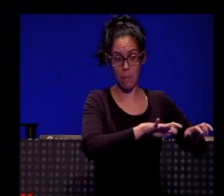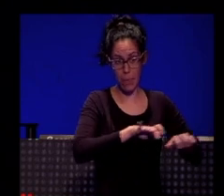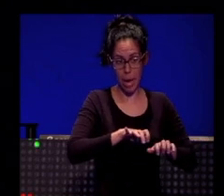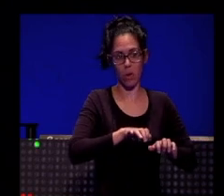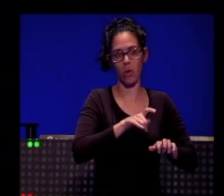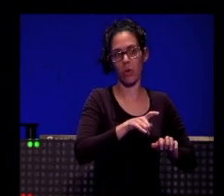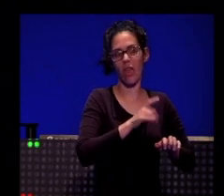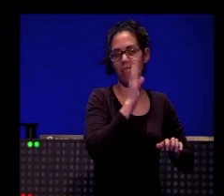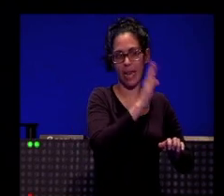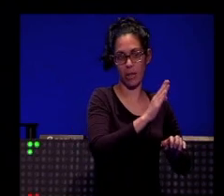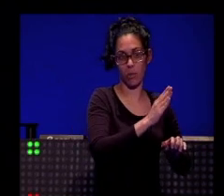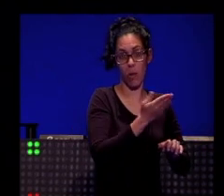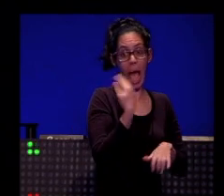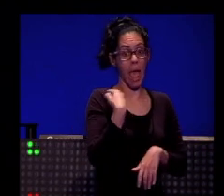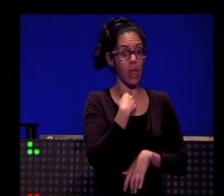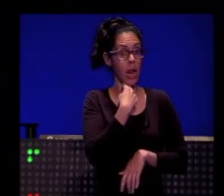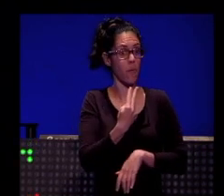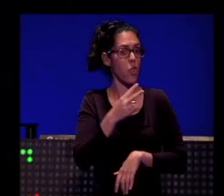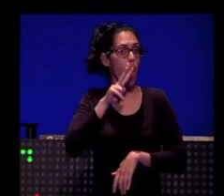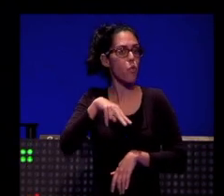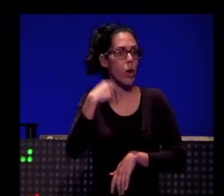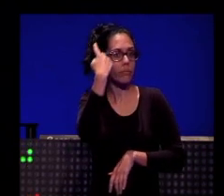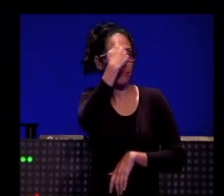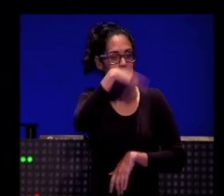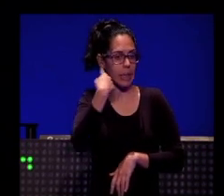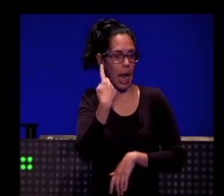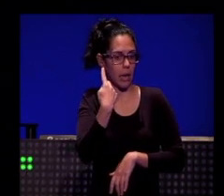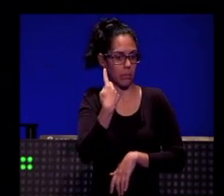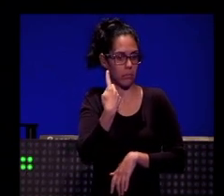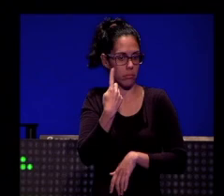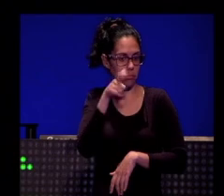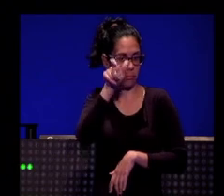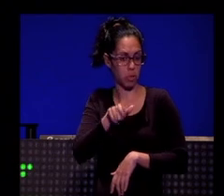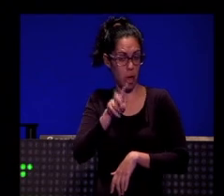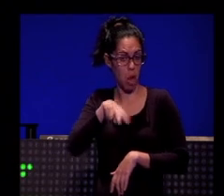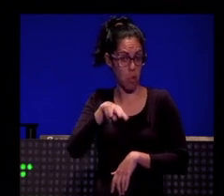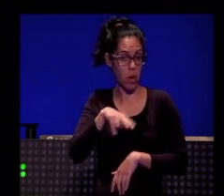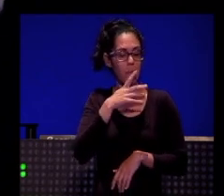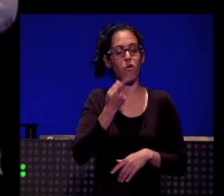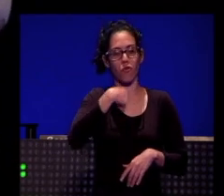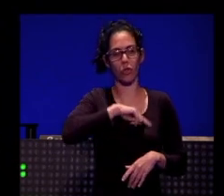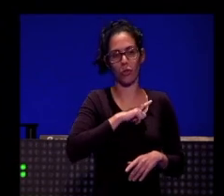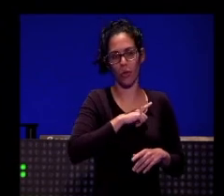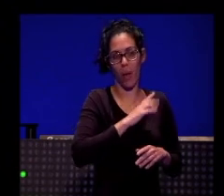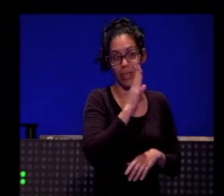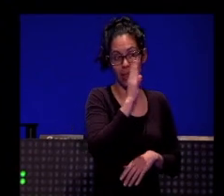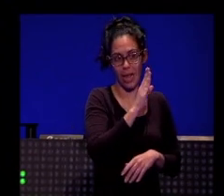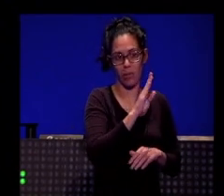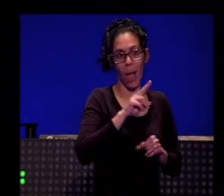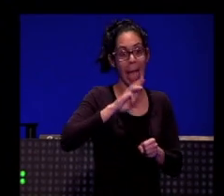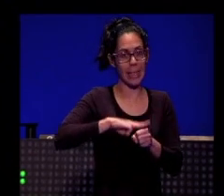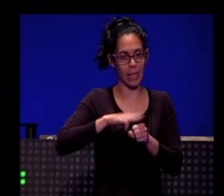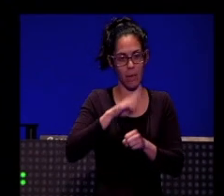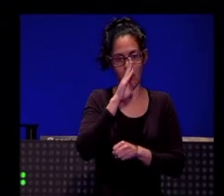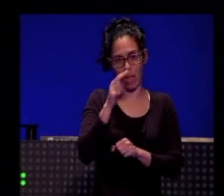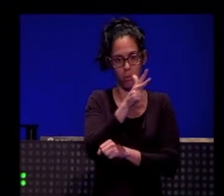esencia de la voz, nunca se veía la cara del talent, pero sí que lo emitimos en Instagram y fue